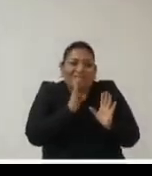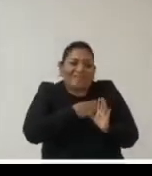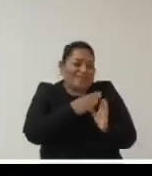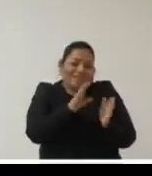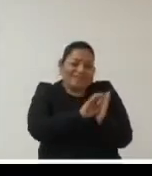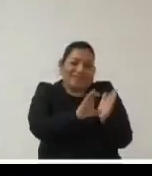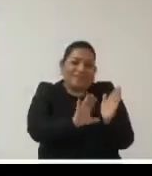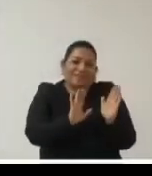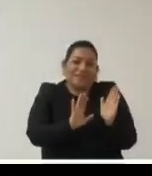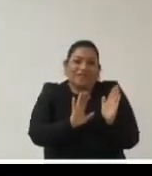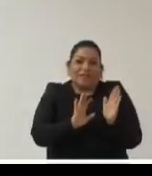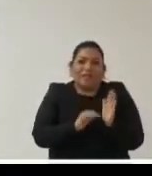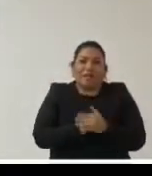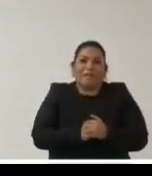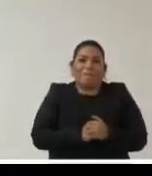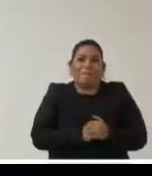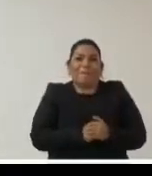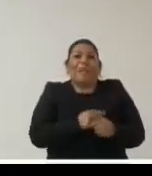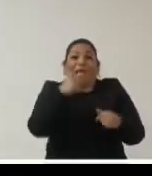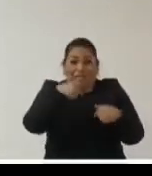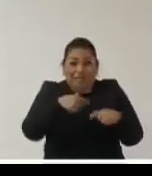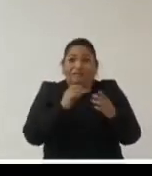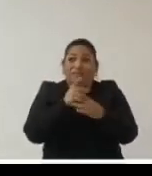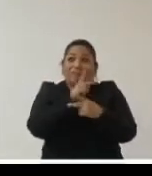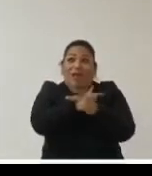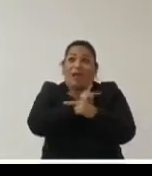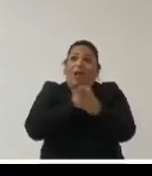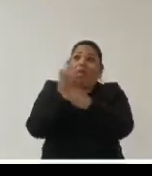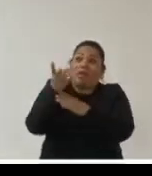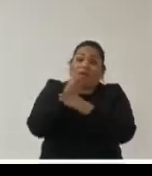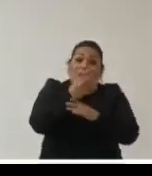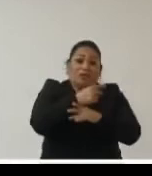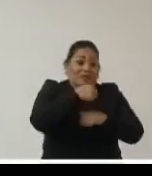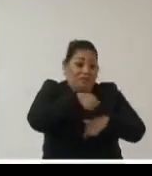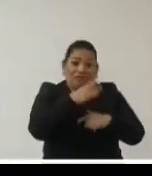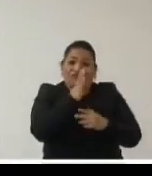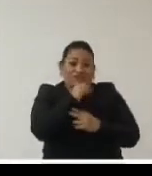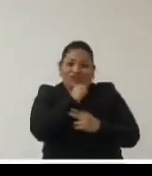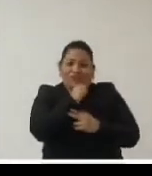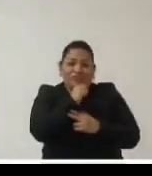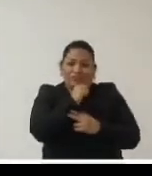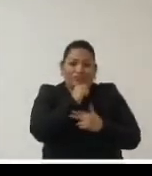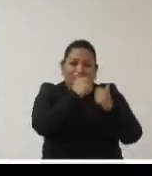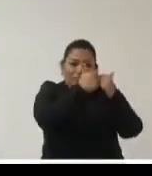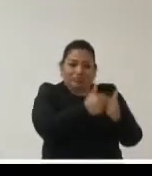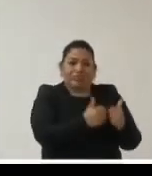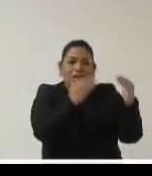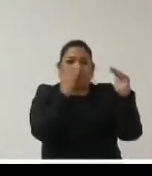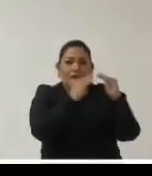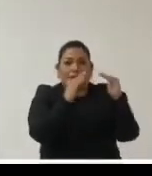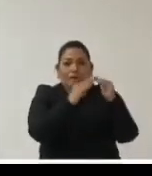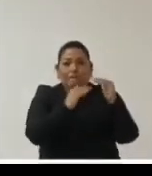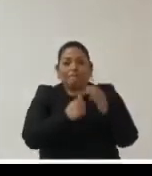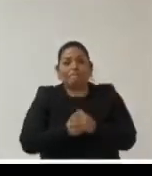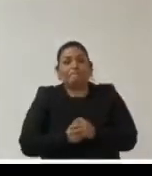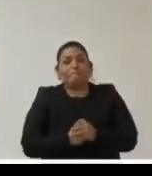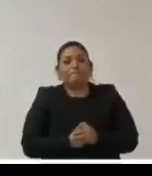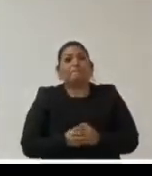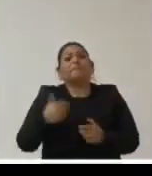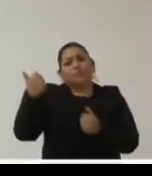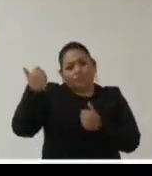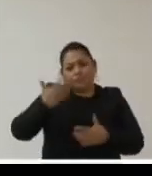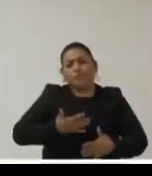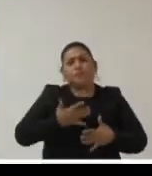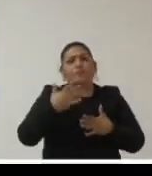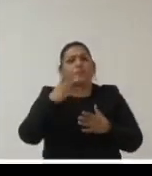ejemplo que ahorita no se puede mucho de cualquier manera salir de vacaciones pero en fin entonces también traemos